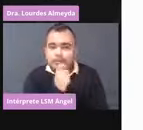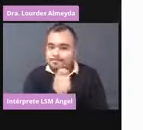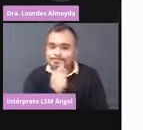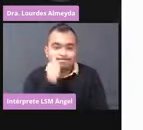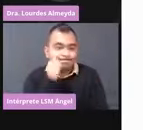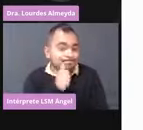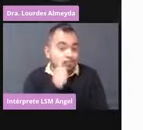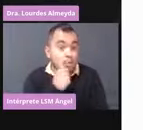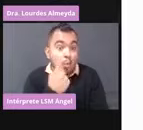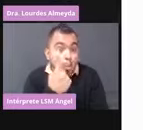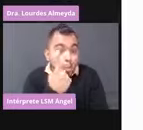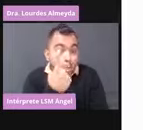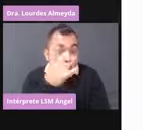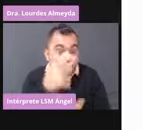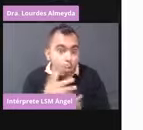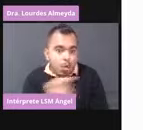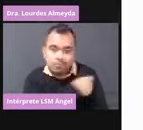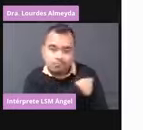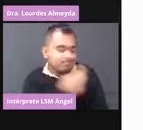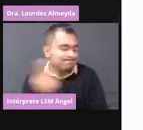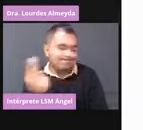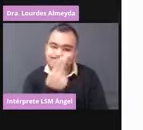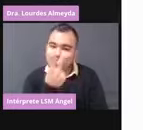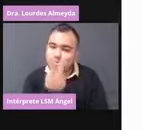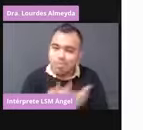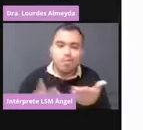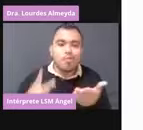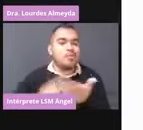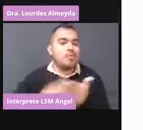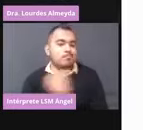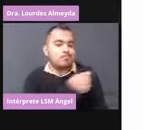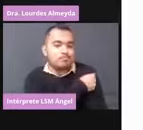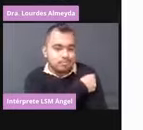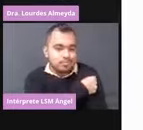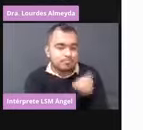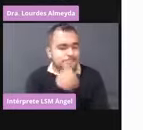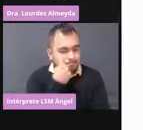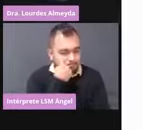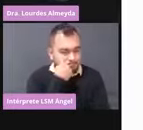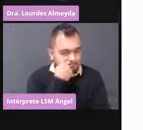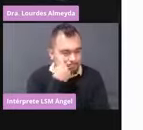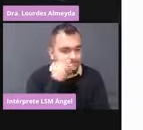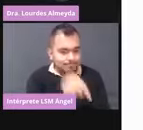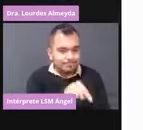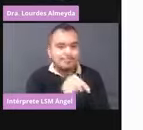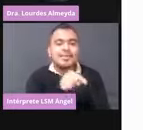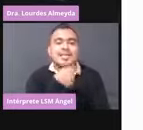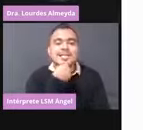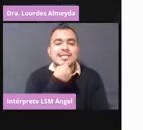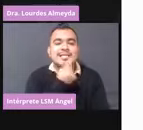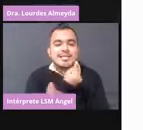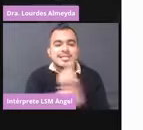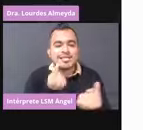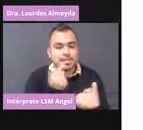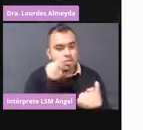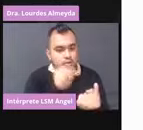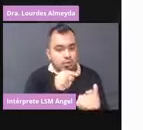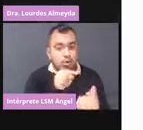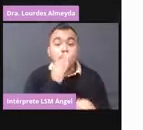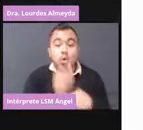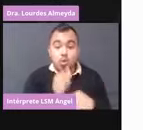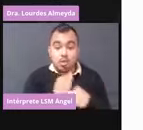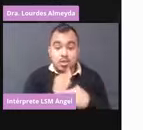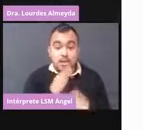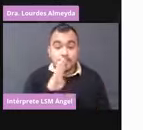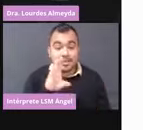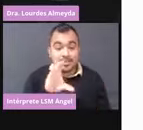Y podemos verlo en el esquema de vacunación de nuestros niños. Hasta ahorita a la vez es la única que está